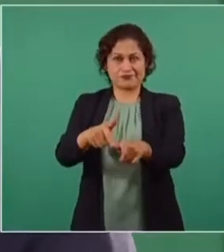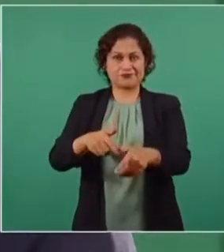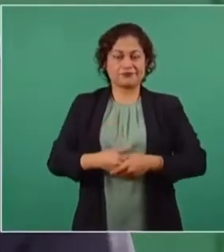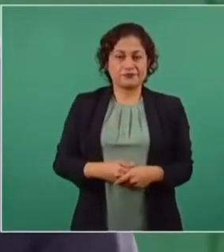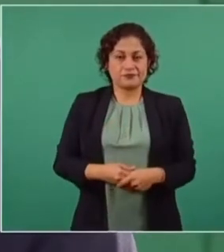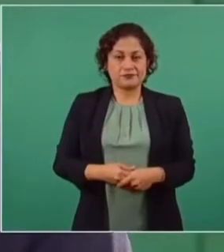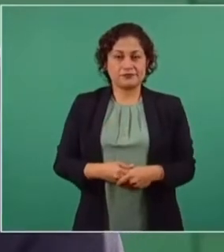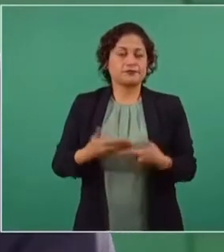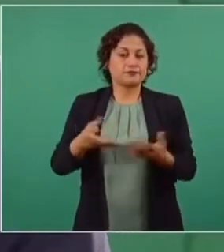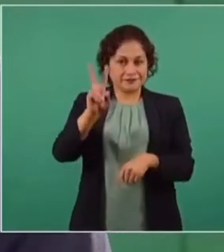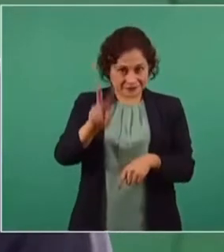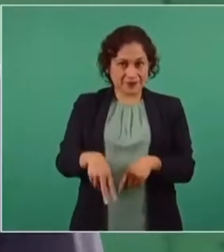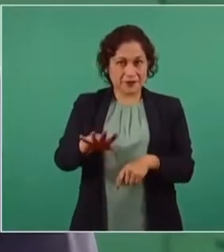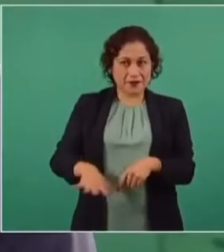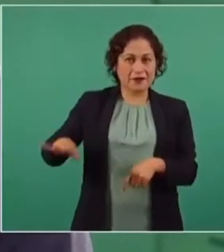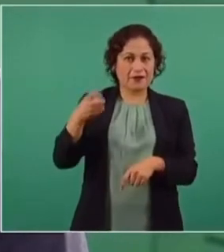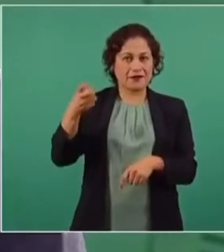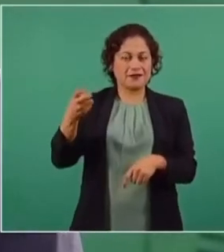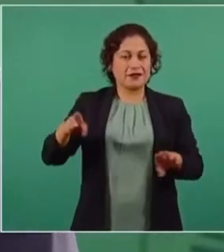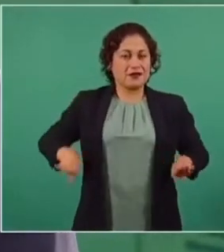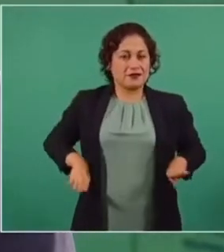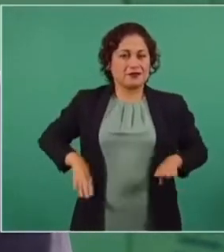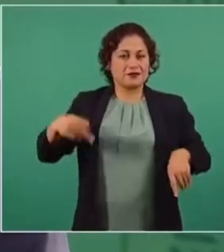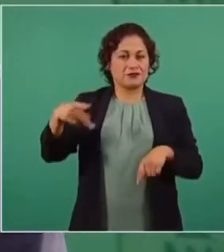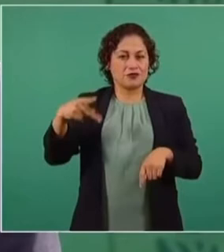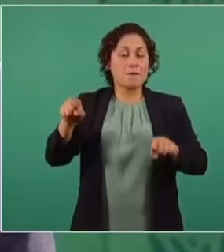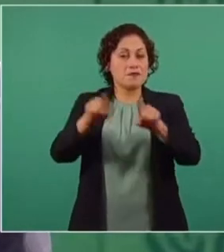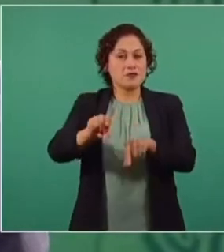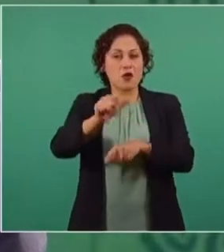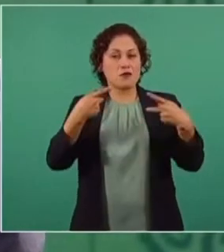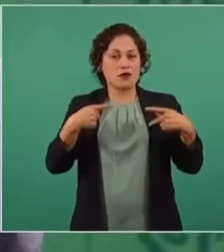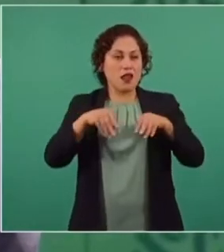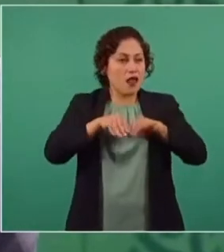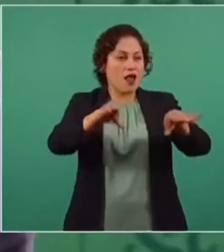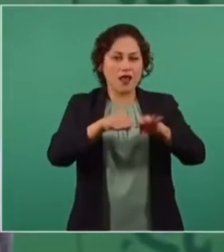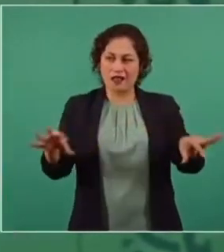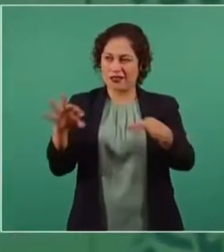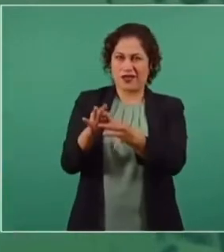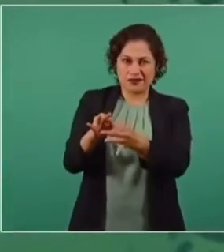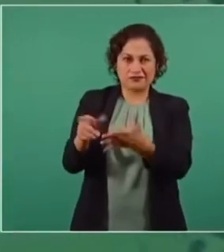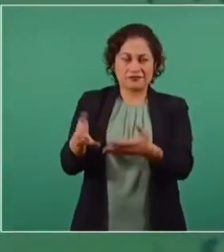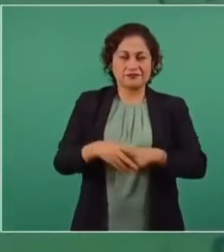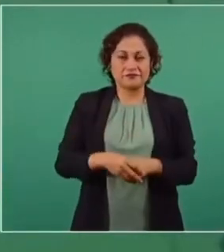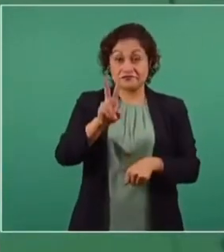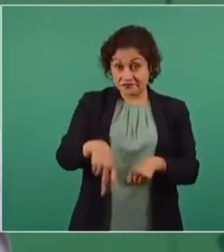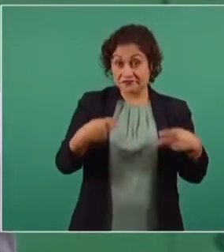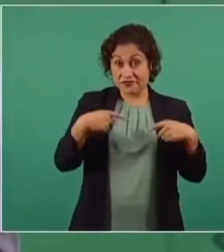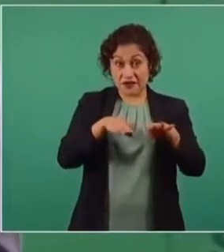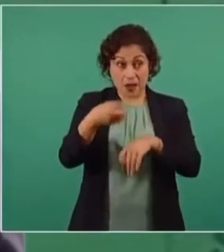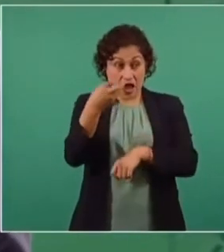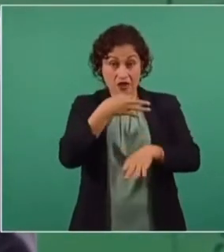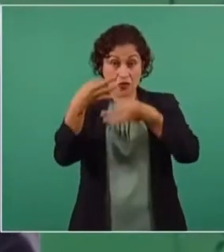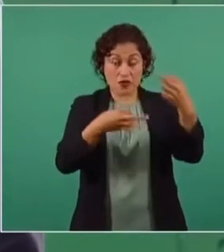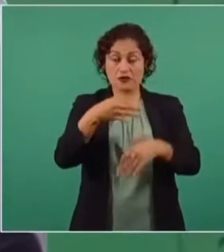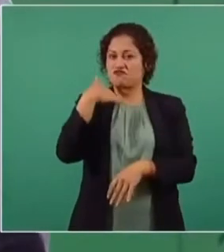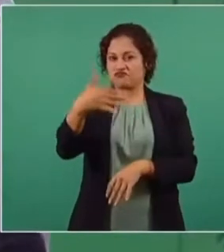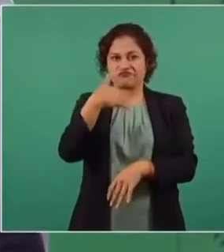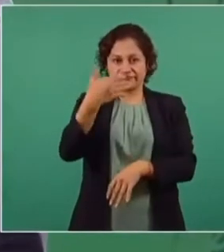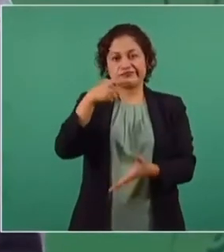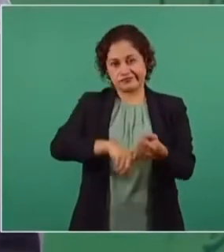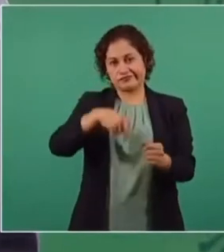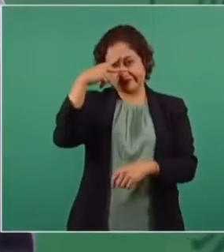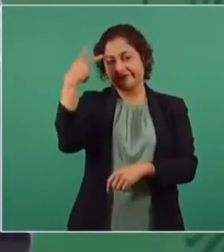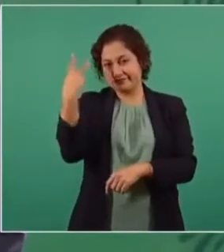Es una prensa vendida, alquilada, una prensa corrupta, la que se tiene en el país,